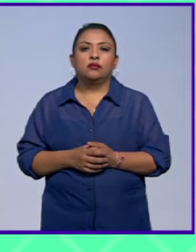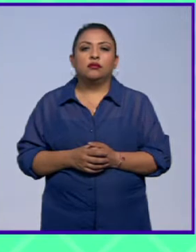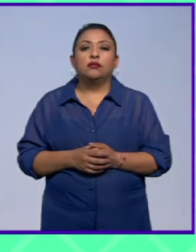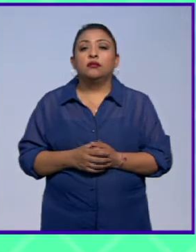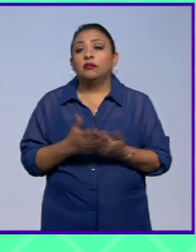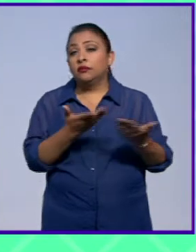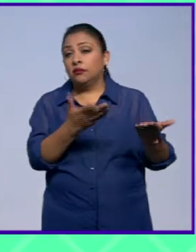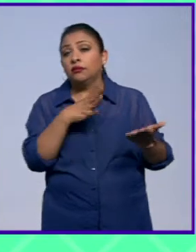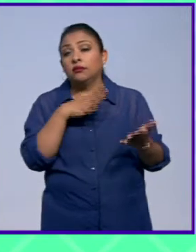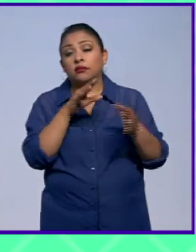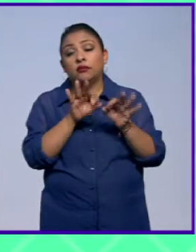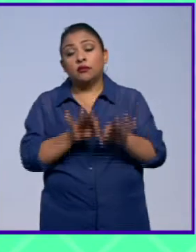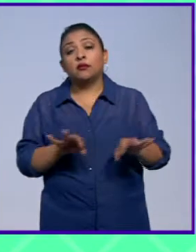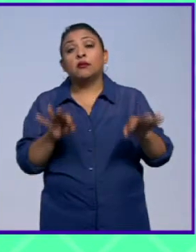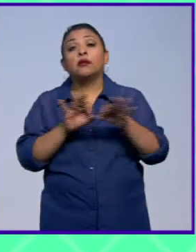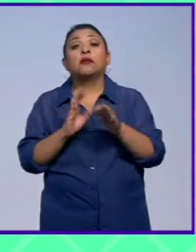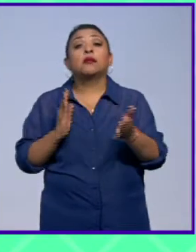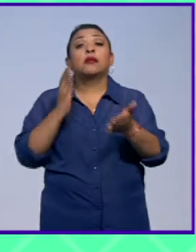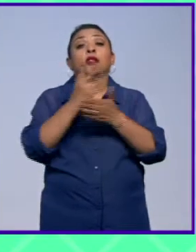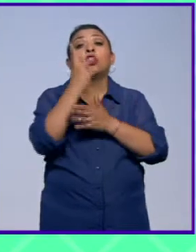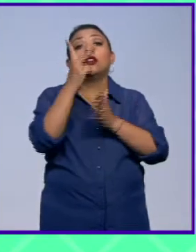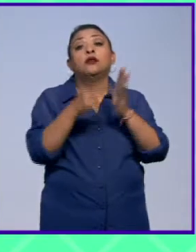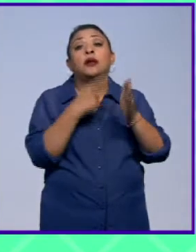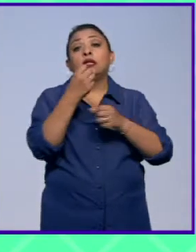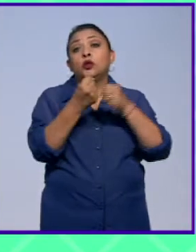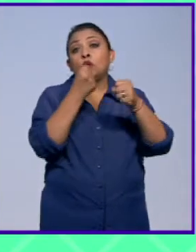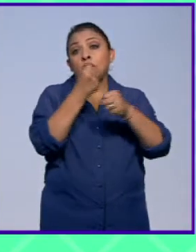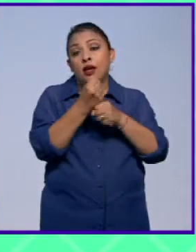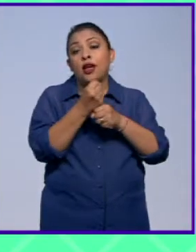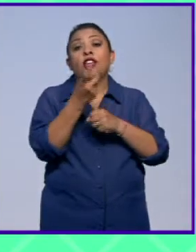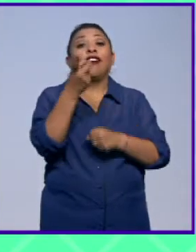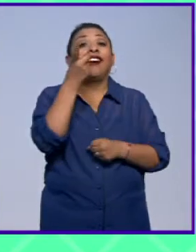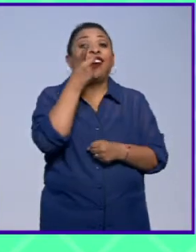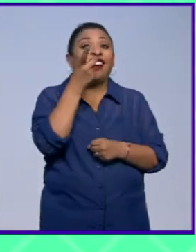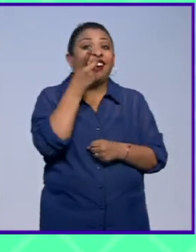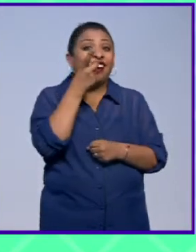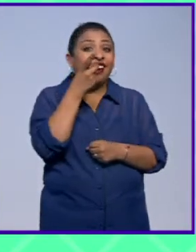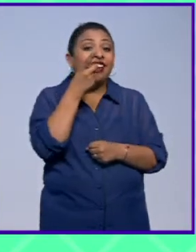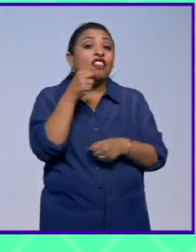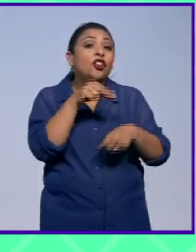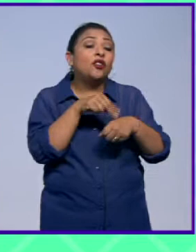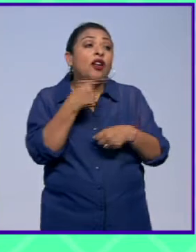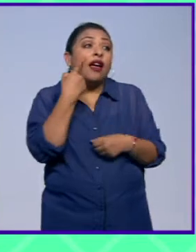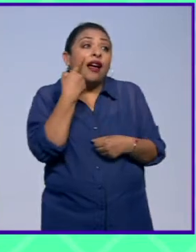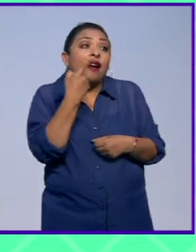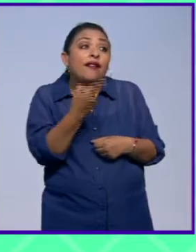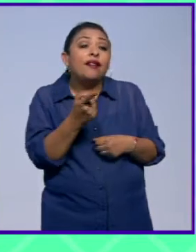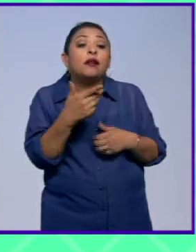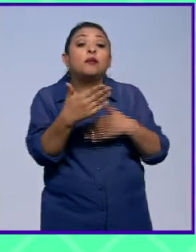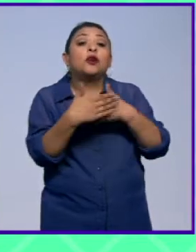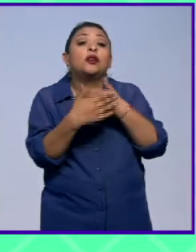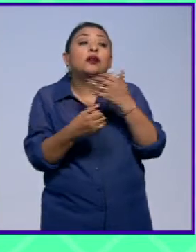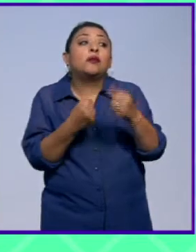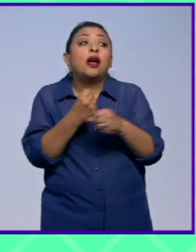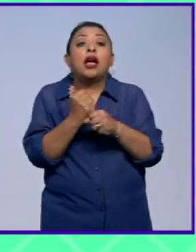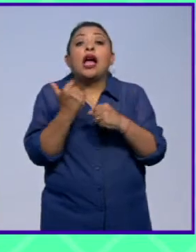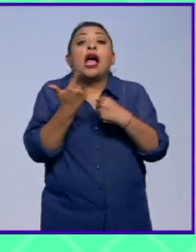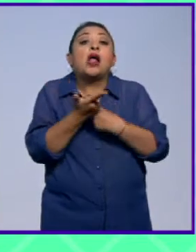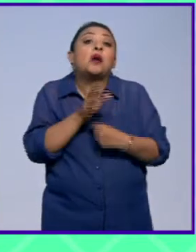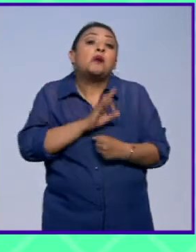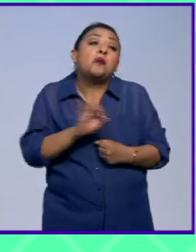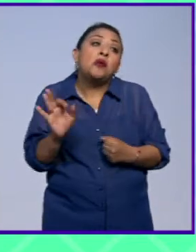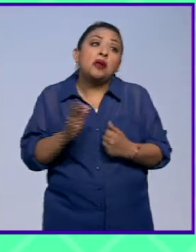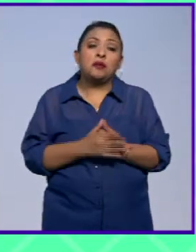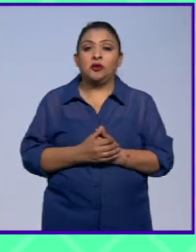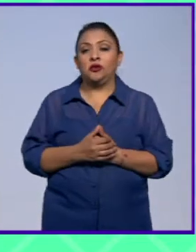Ahí está la importancia de ir por lo menos dos veces al año al dentista para poder terminar ver si en unos añitos algo logramos ¿no?